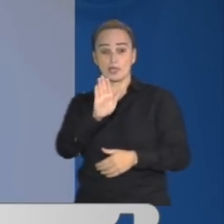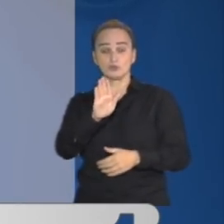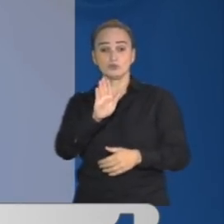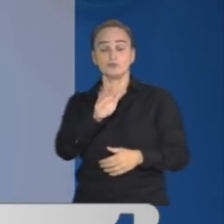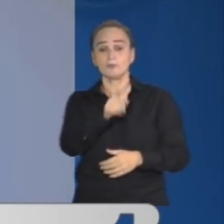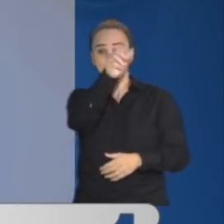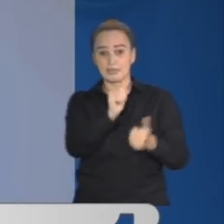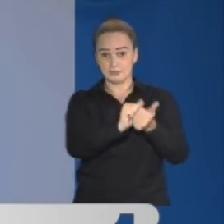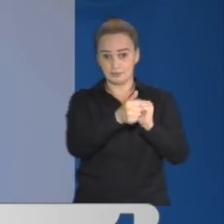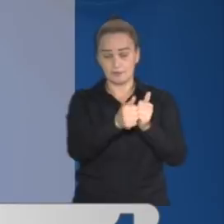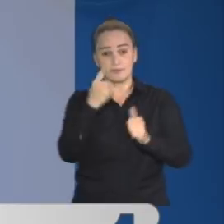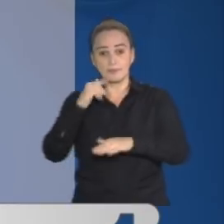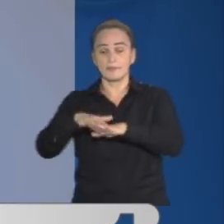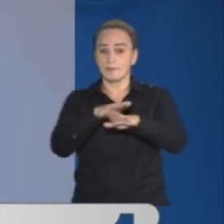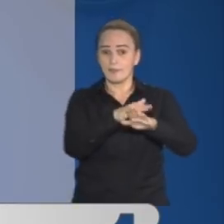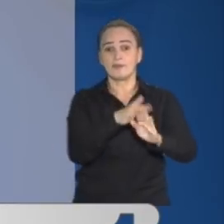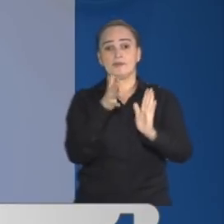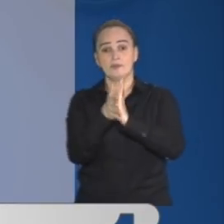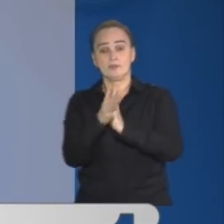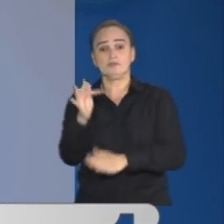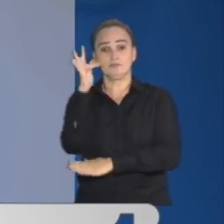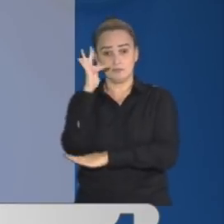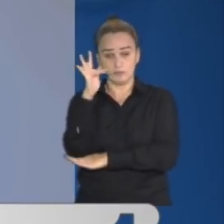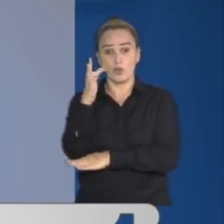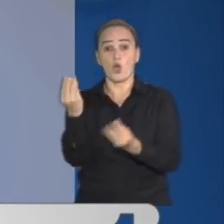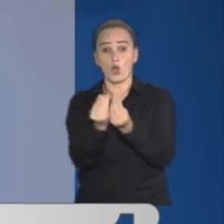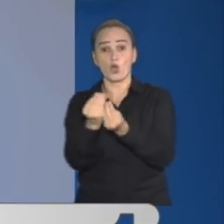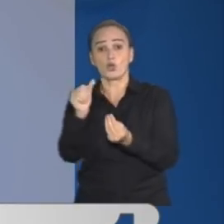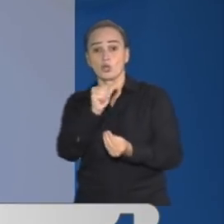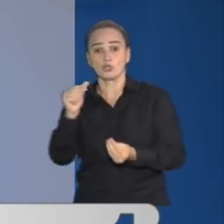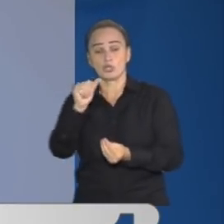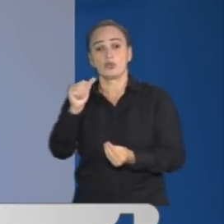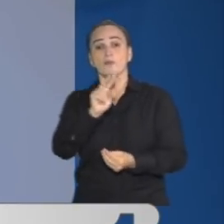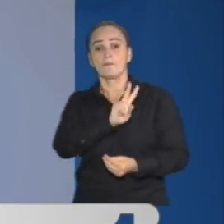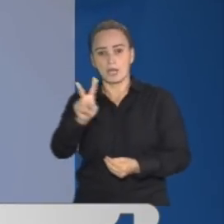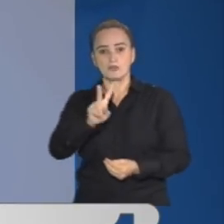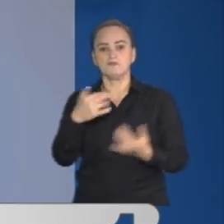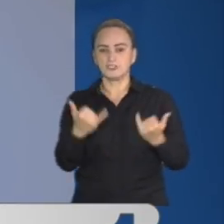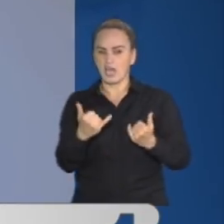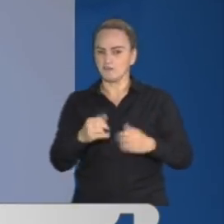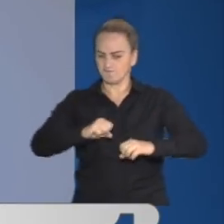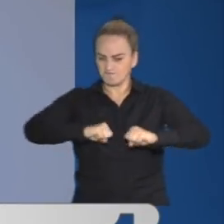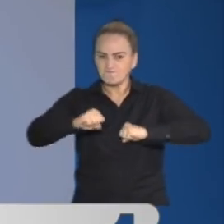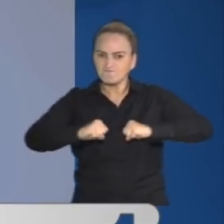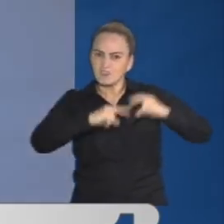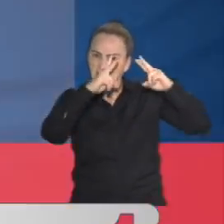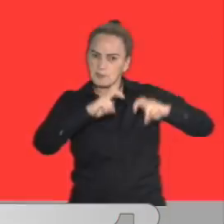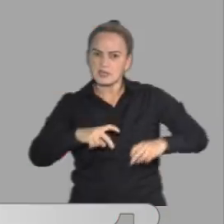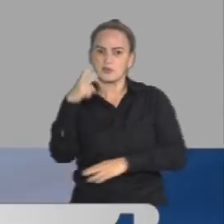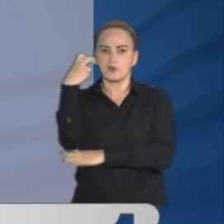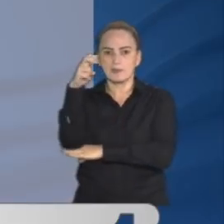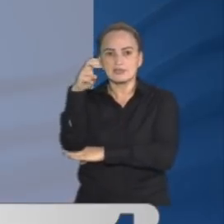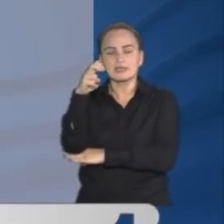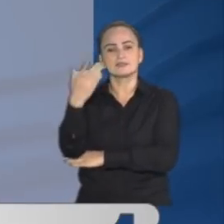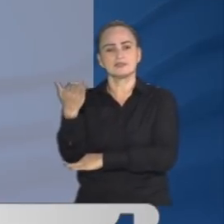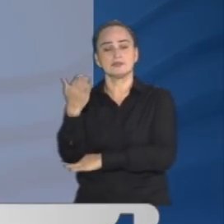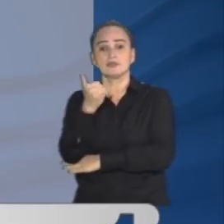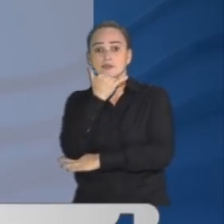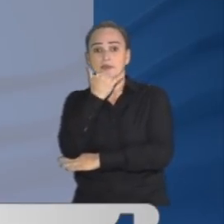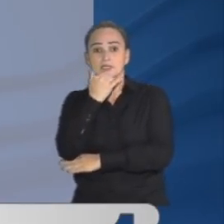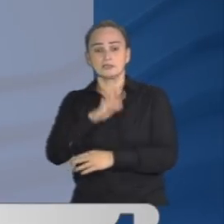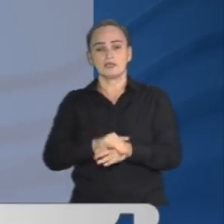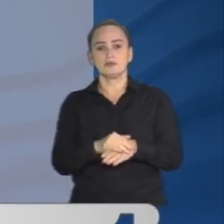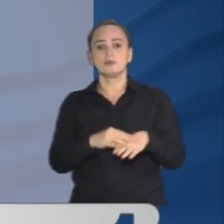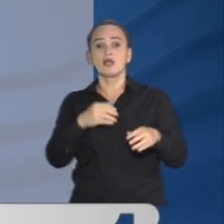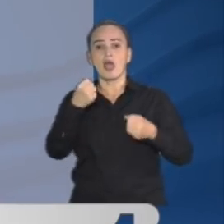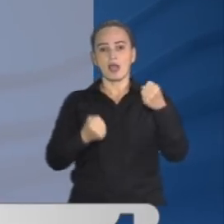deportista y también es una concejala de la capital del Valle, emprendió acciones legales en la Fiscalía General de la Nación por el presunto delito